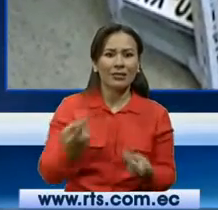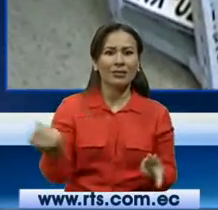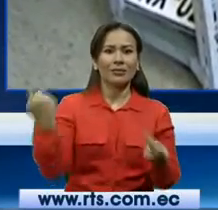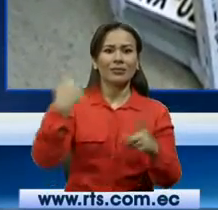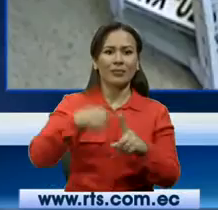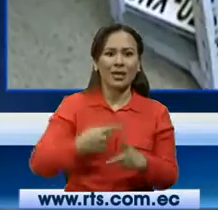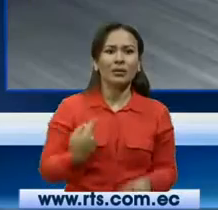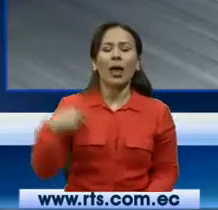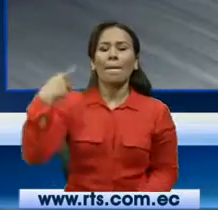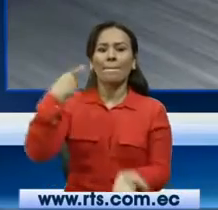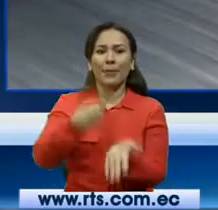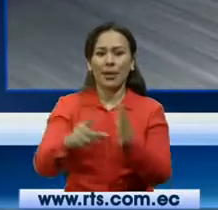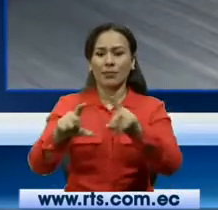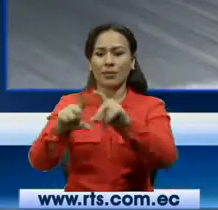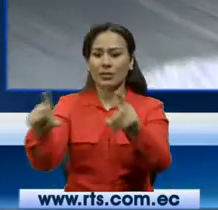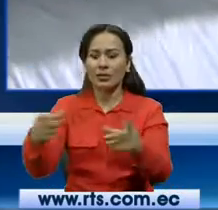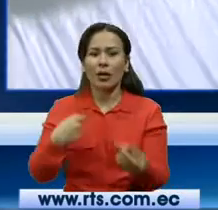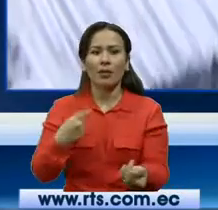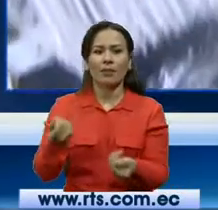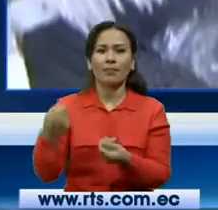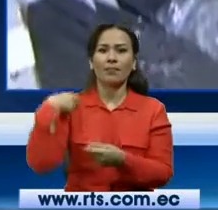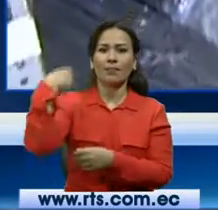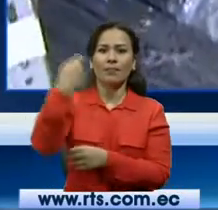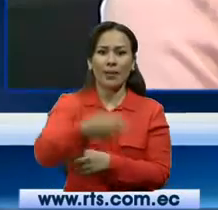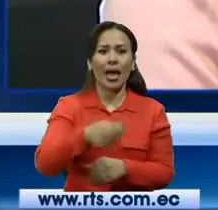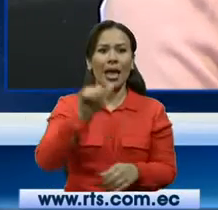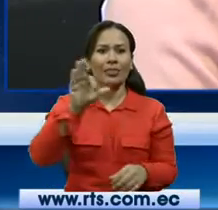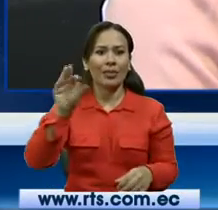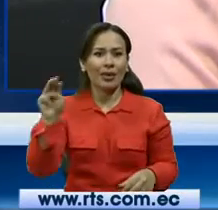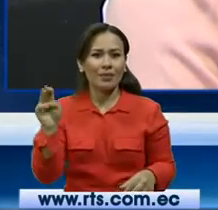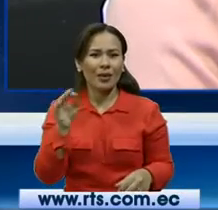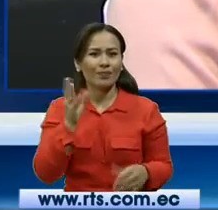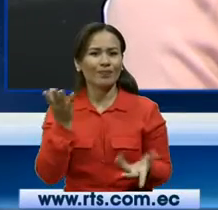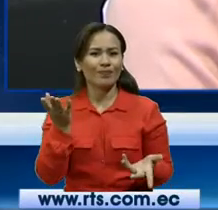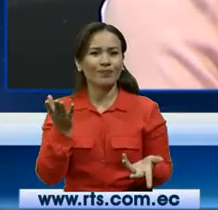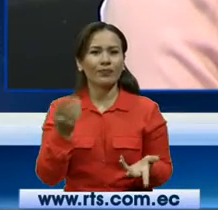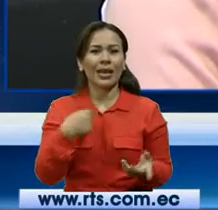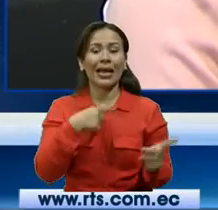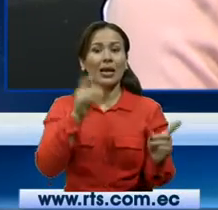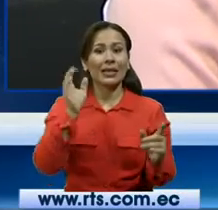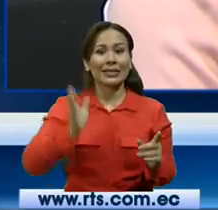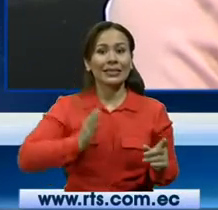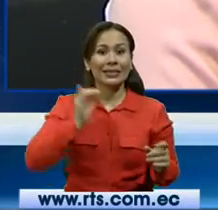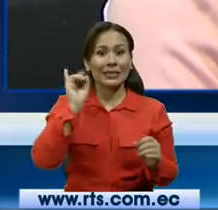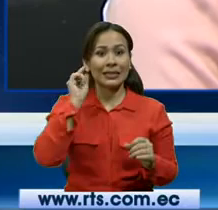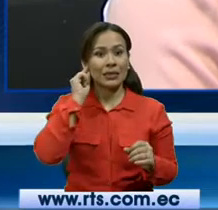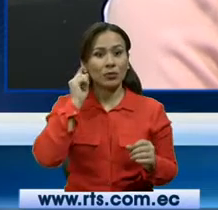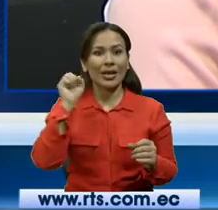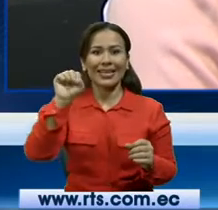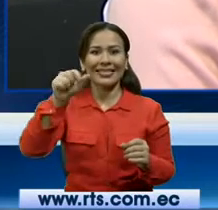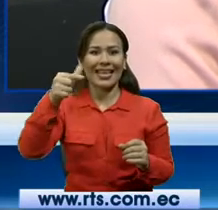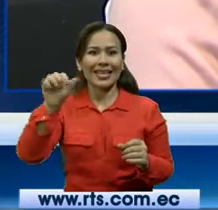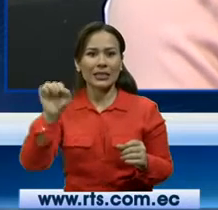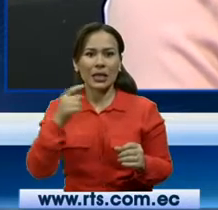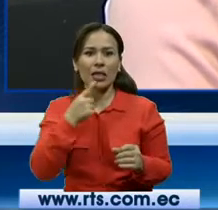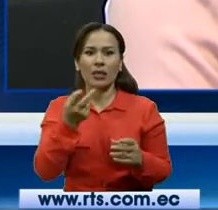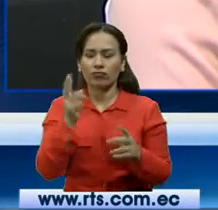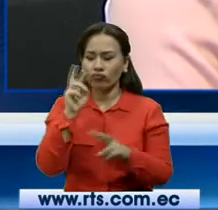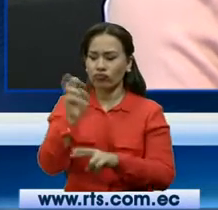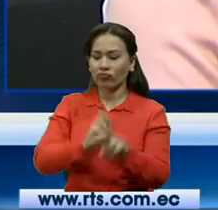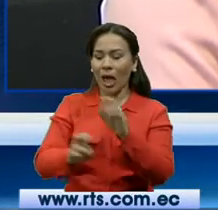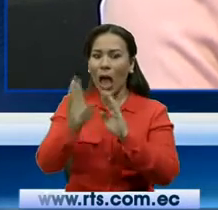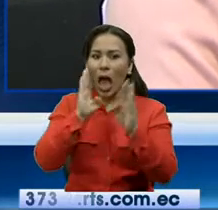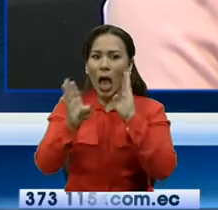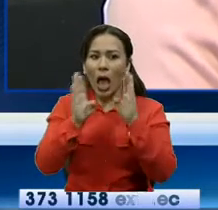de que vale que usted pague la matrícula si va a la ATM, va a matricular las señoritas de SGS, el personal de SGS que